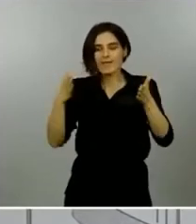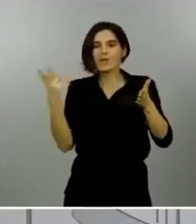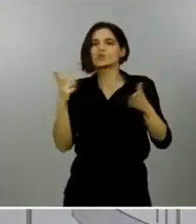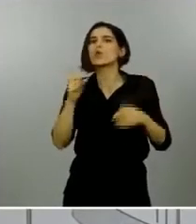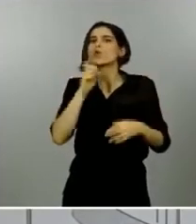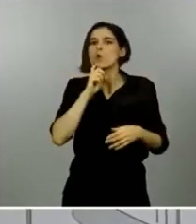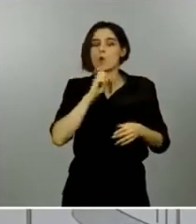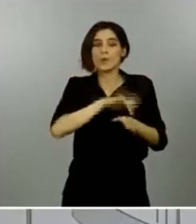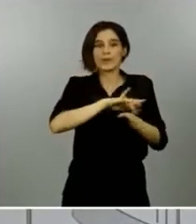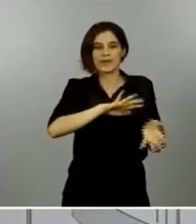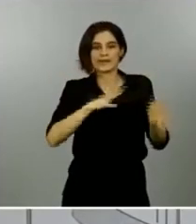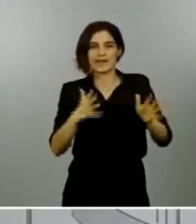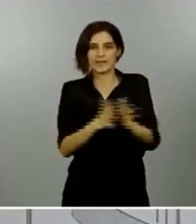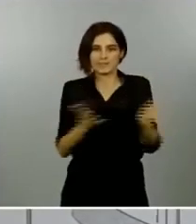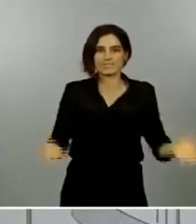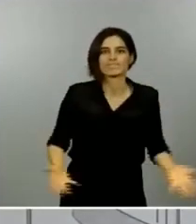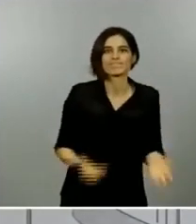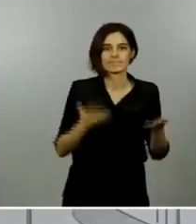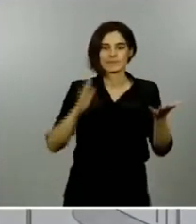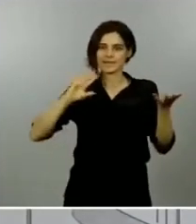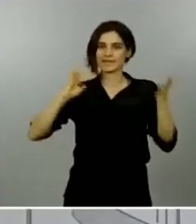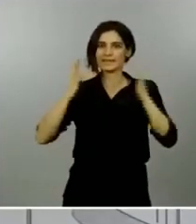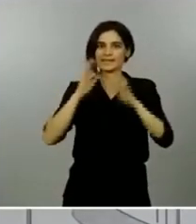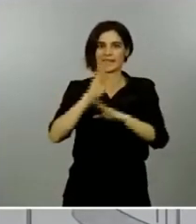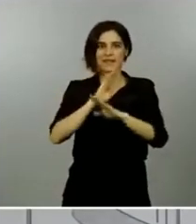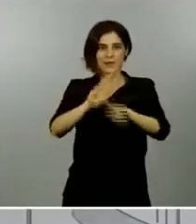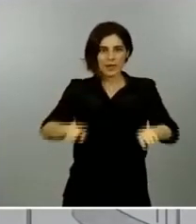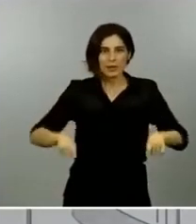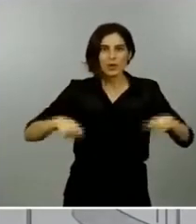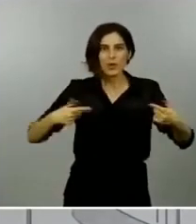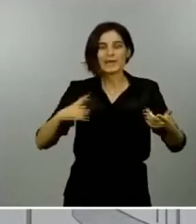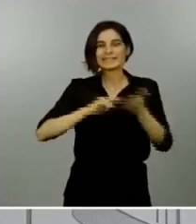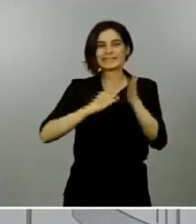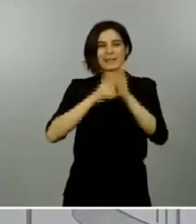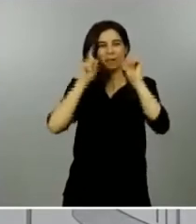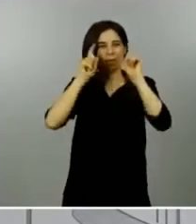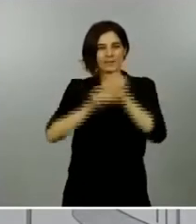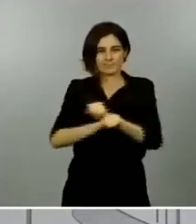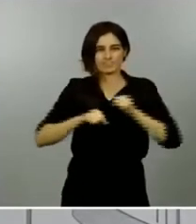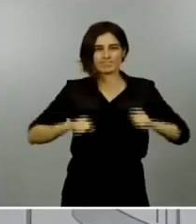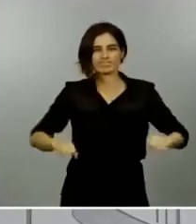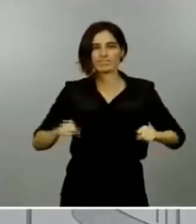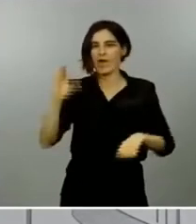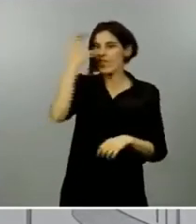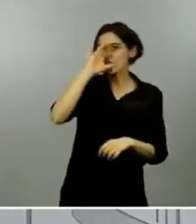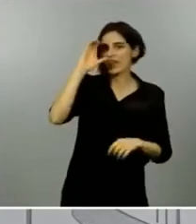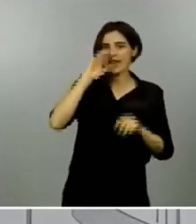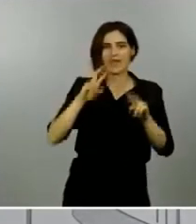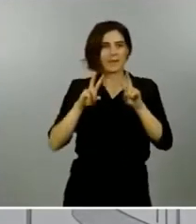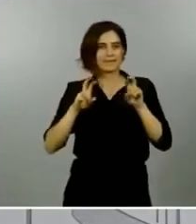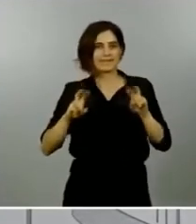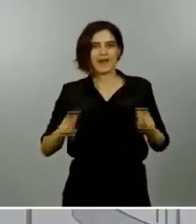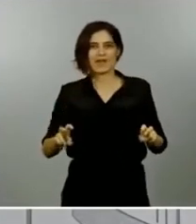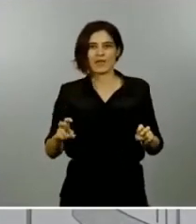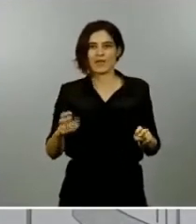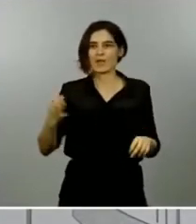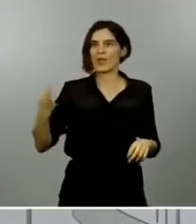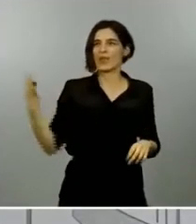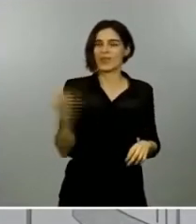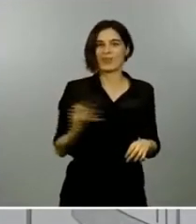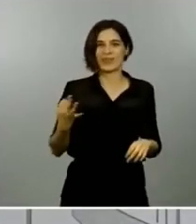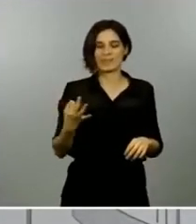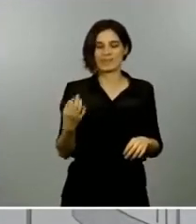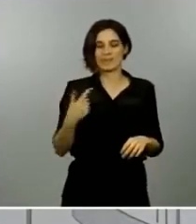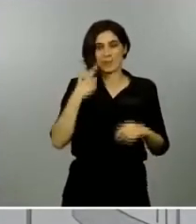la transición ecológica, el fortalecimiento de nuestros sistemas educativos, la ciencia, la investigación, que se han vislumbrado como